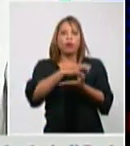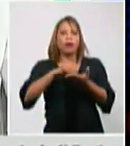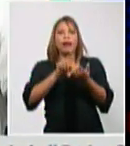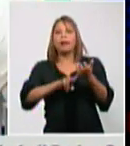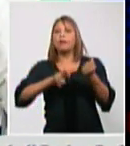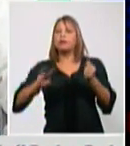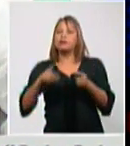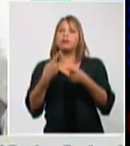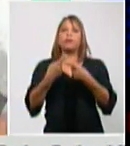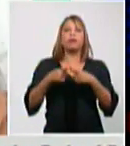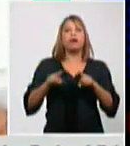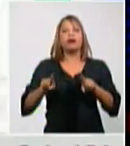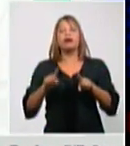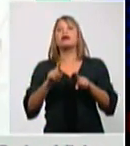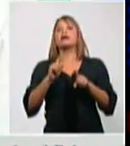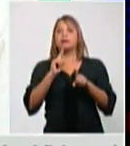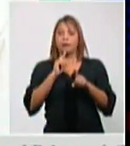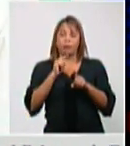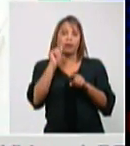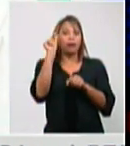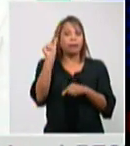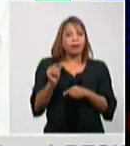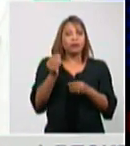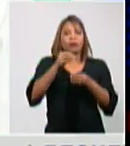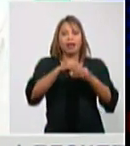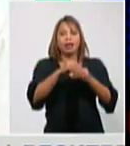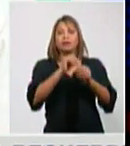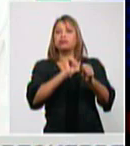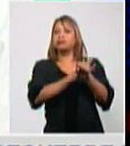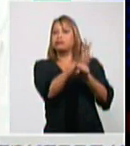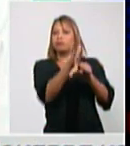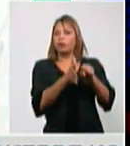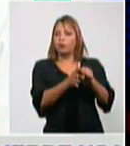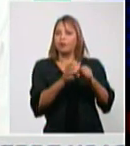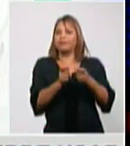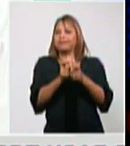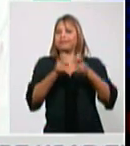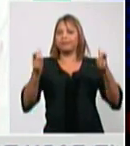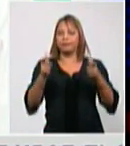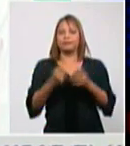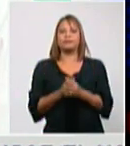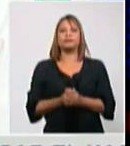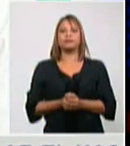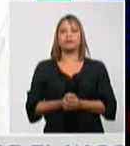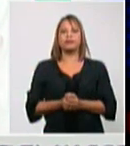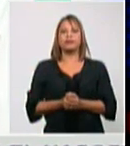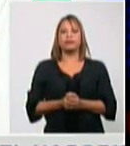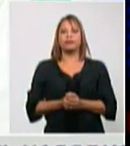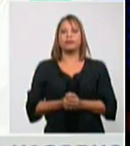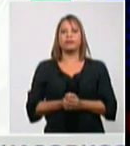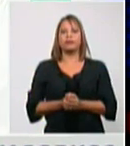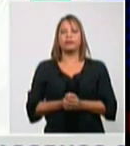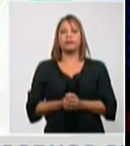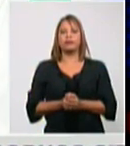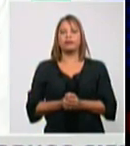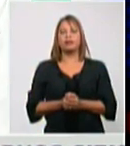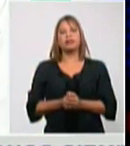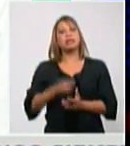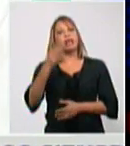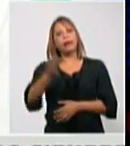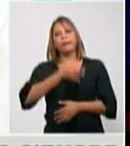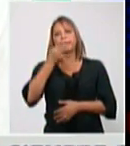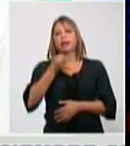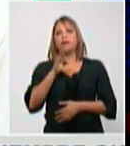tenido en los mismos. De esta forma, ya hablando un poquito de los 86